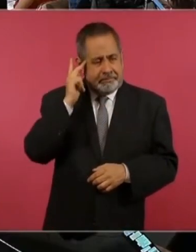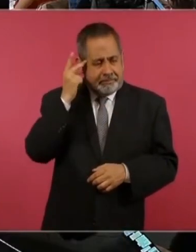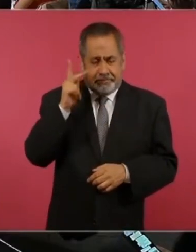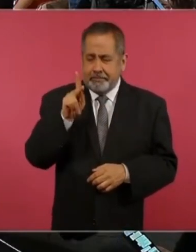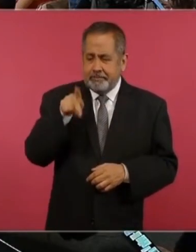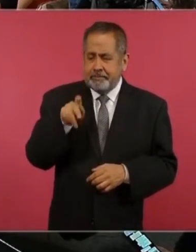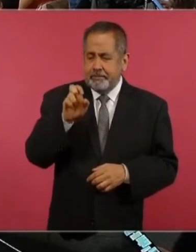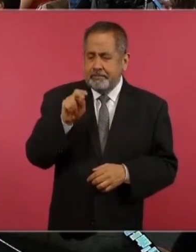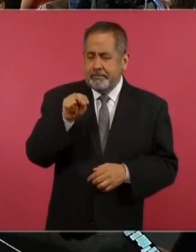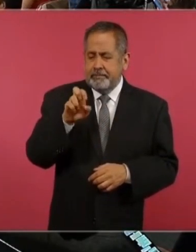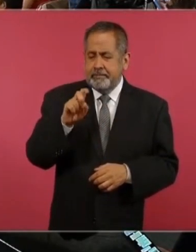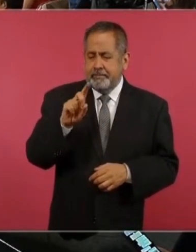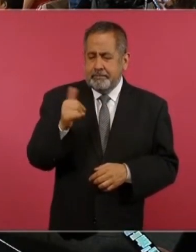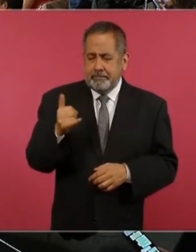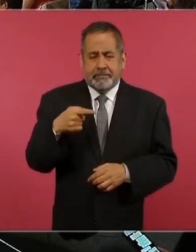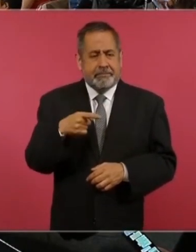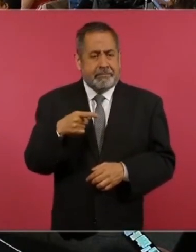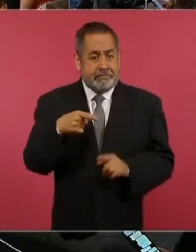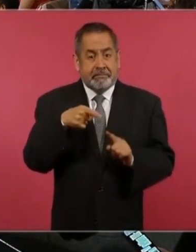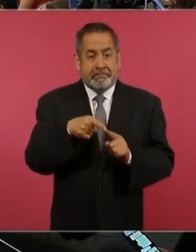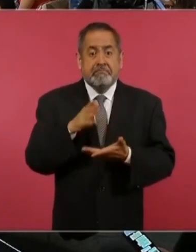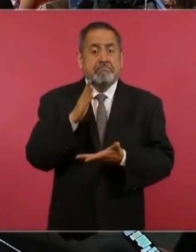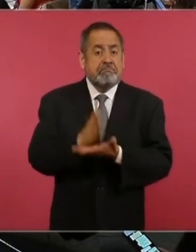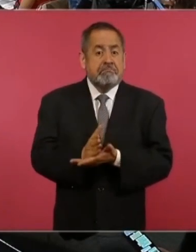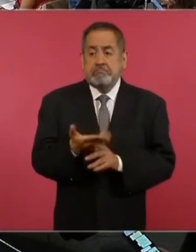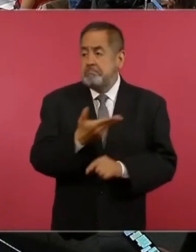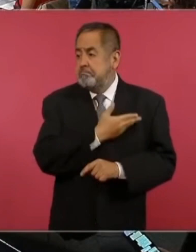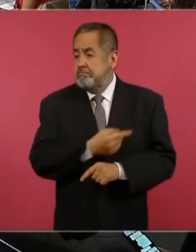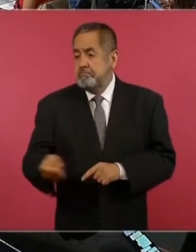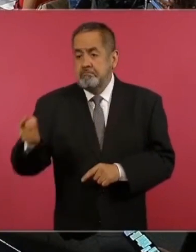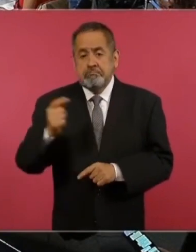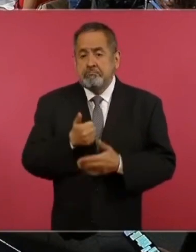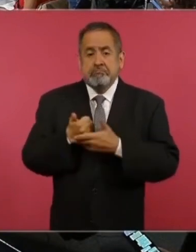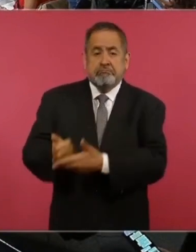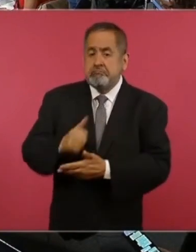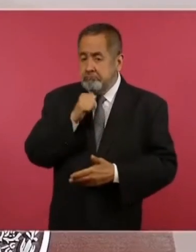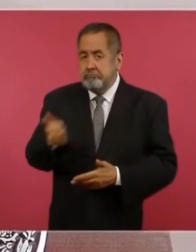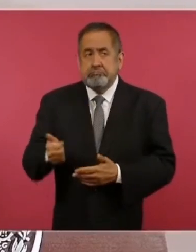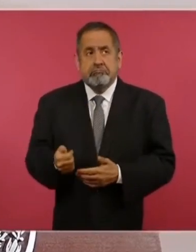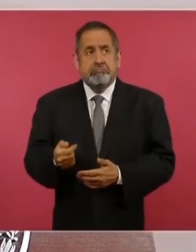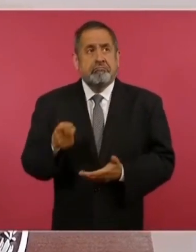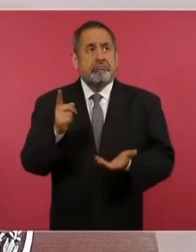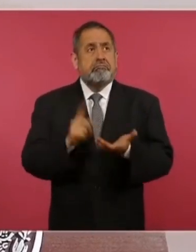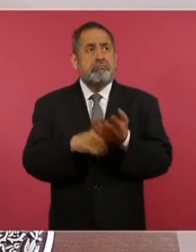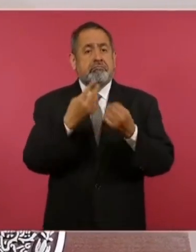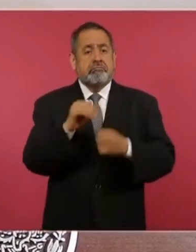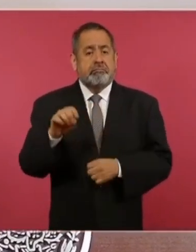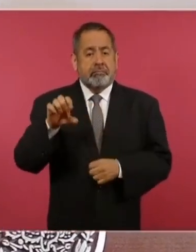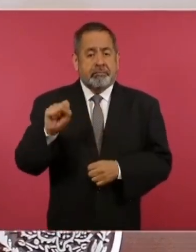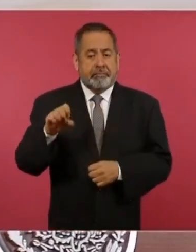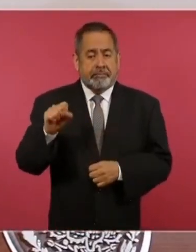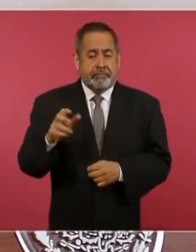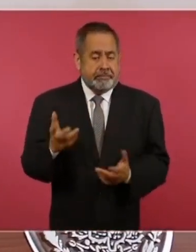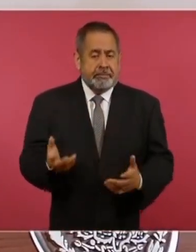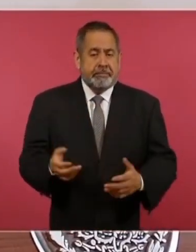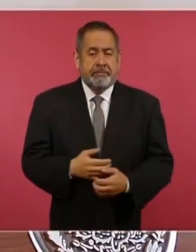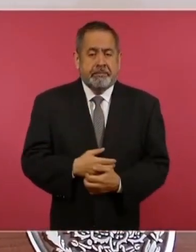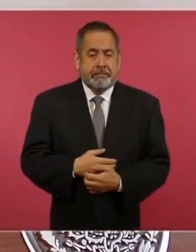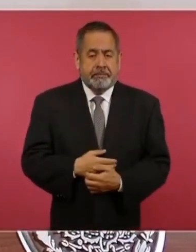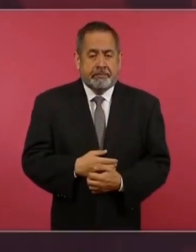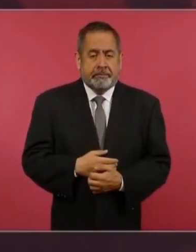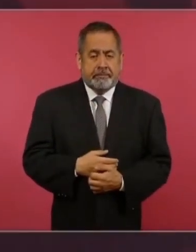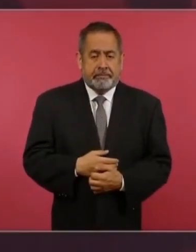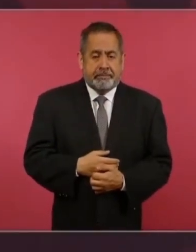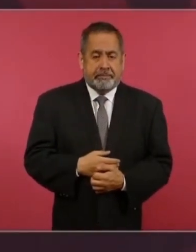desde 1960 hasta